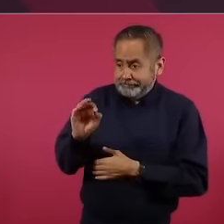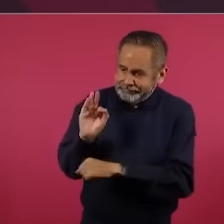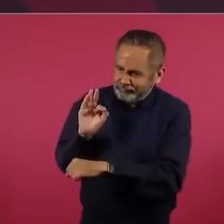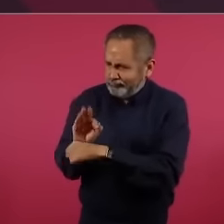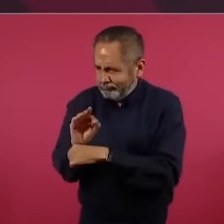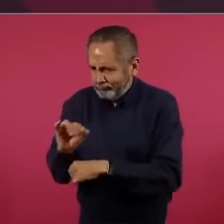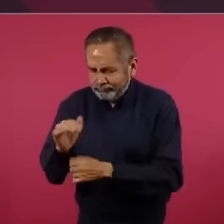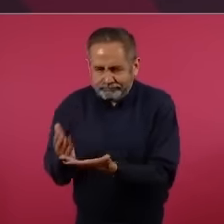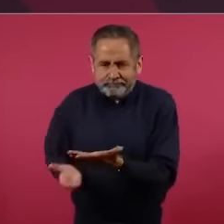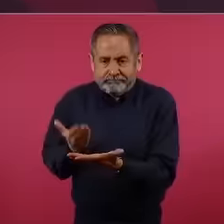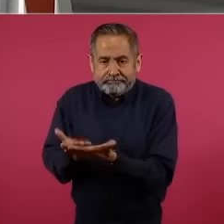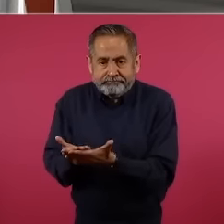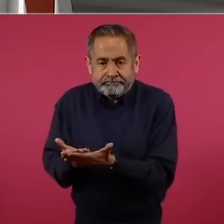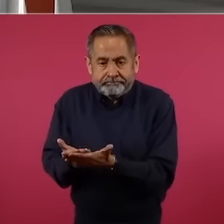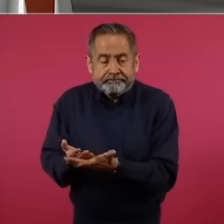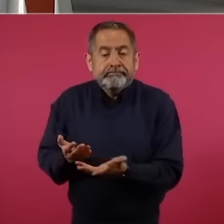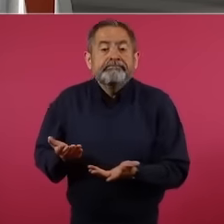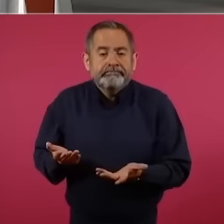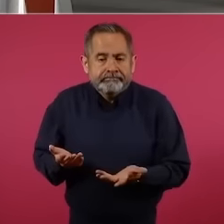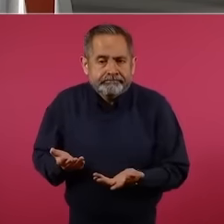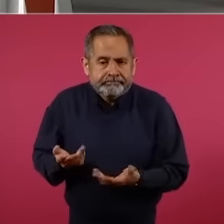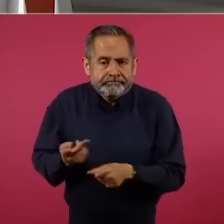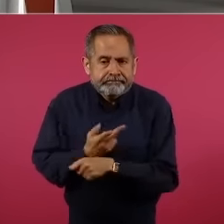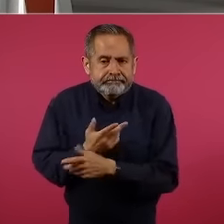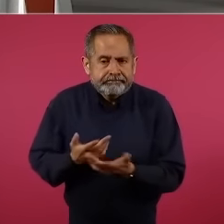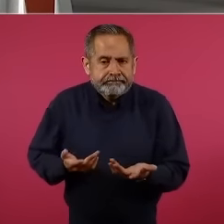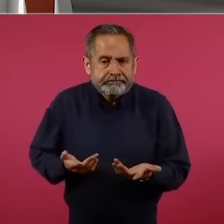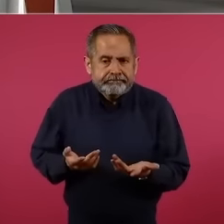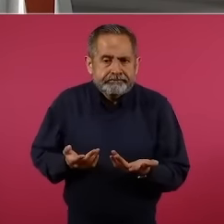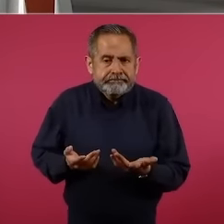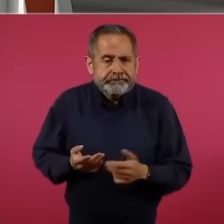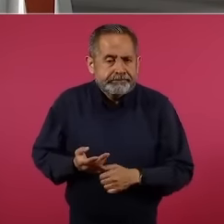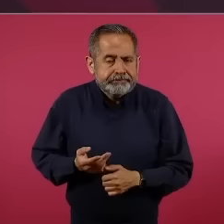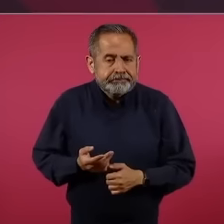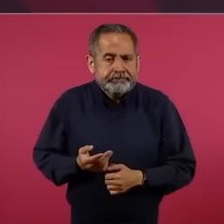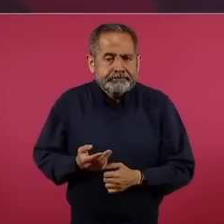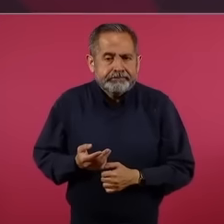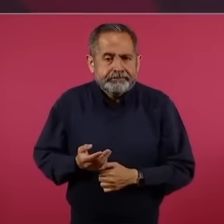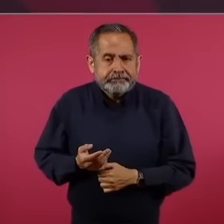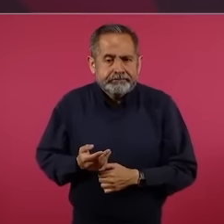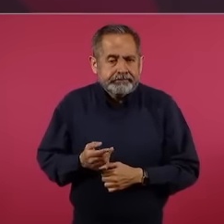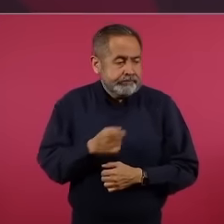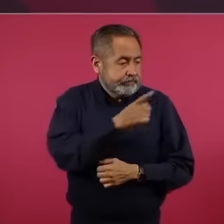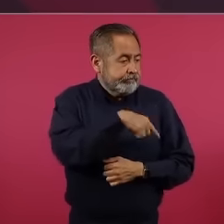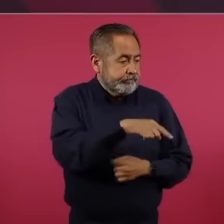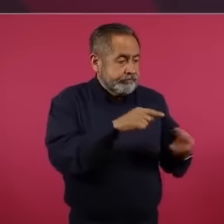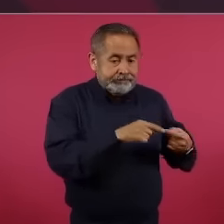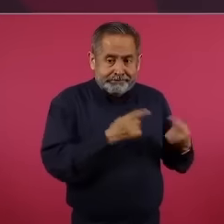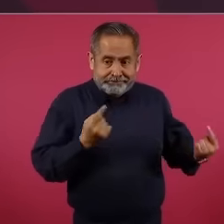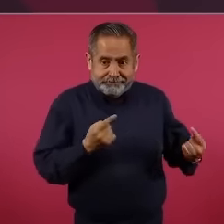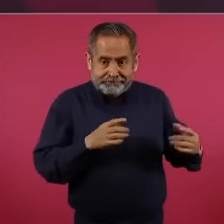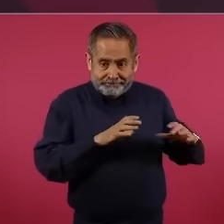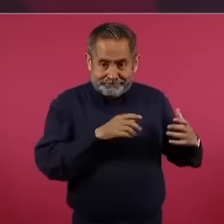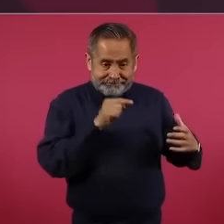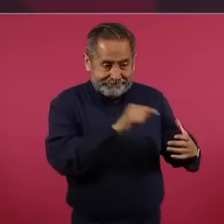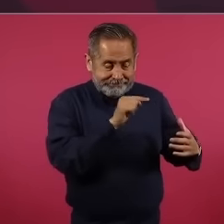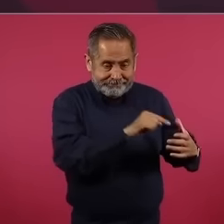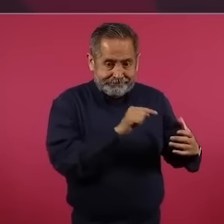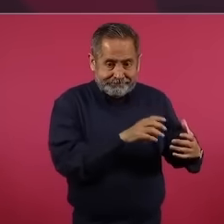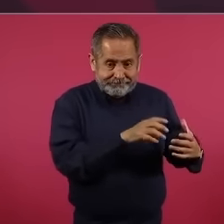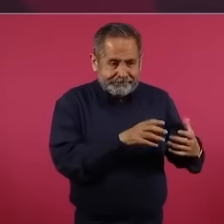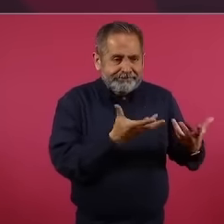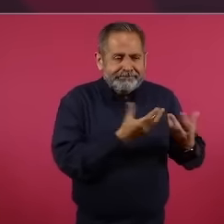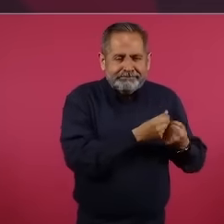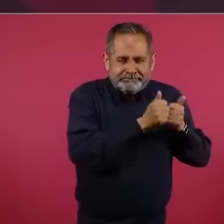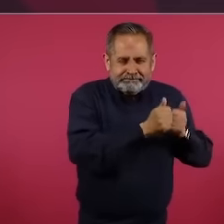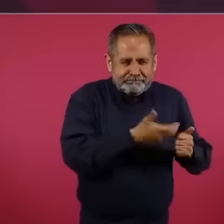los adversarios nuestros del bloque